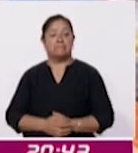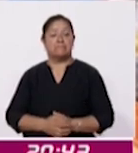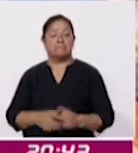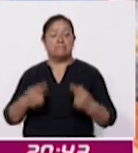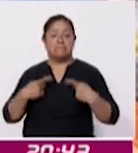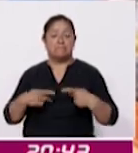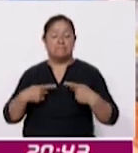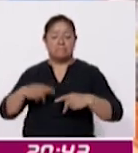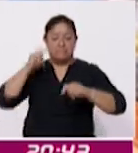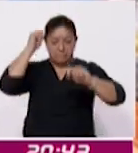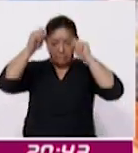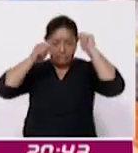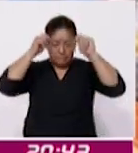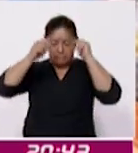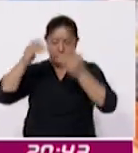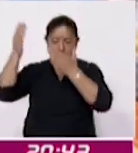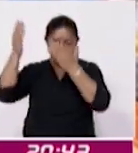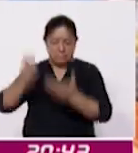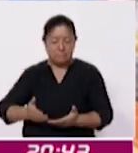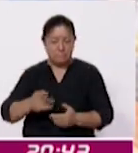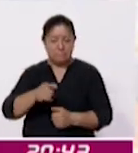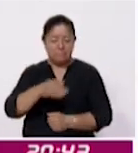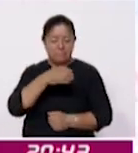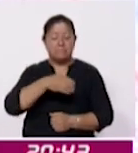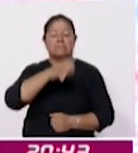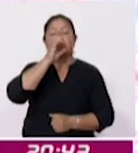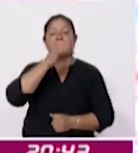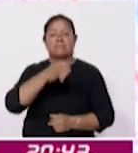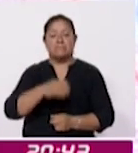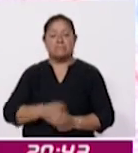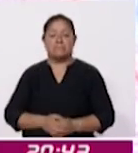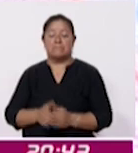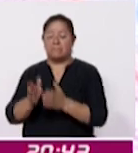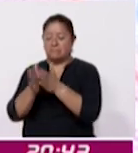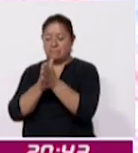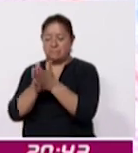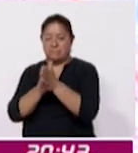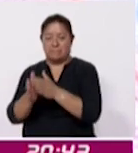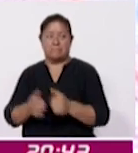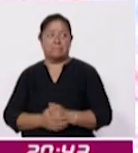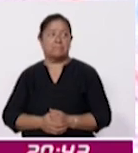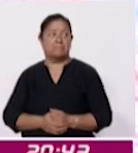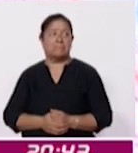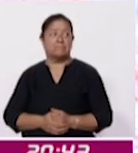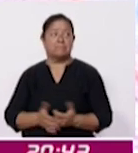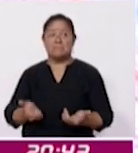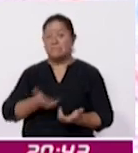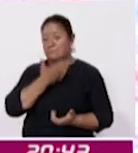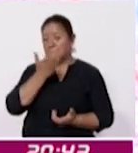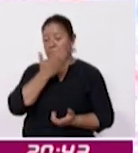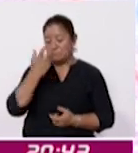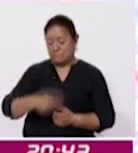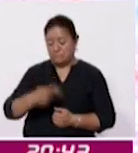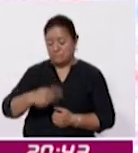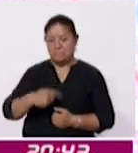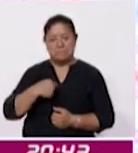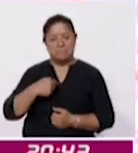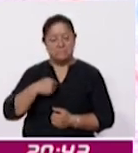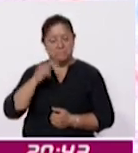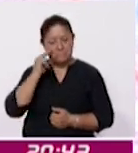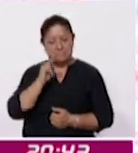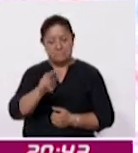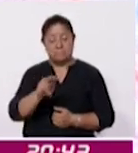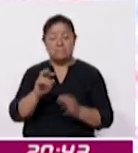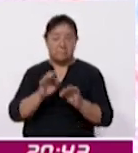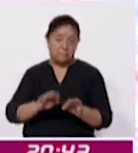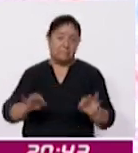personas del turismo a tomar el cacao es una tradición de aquí del pueblo entonces yo le encuentro una gran